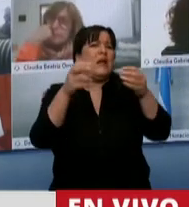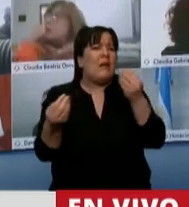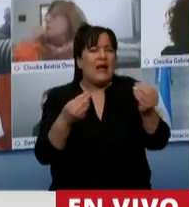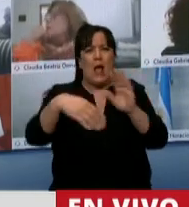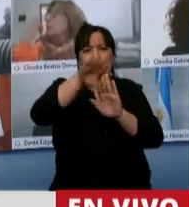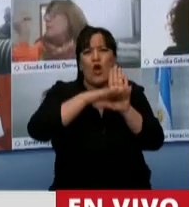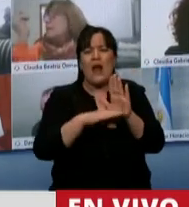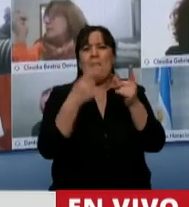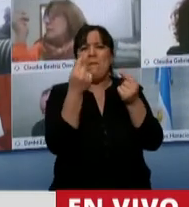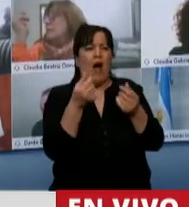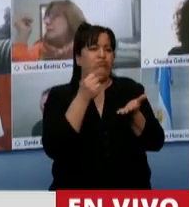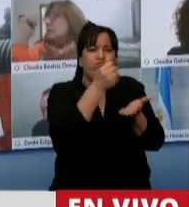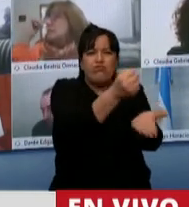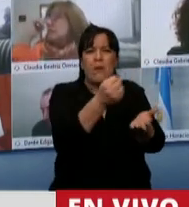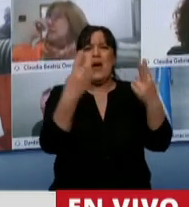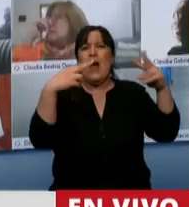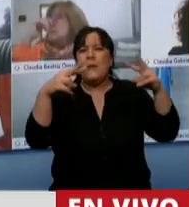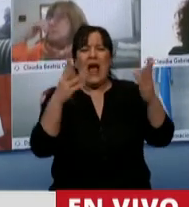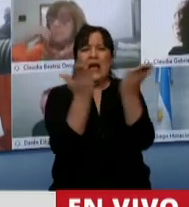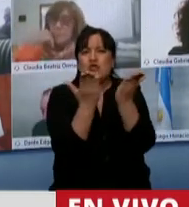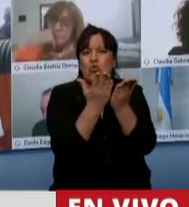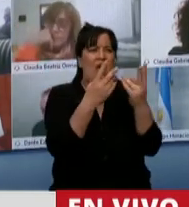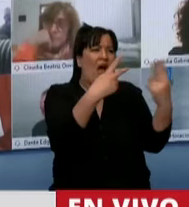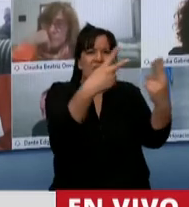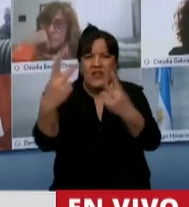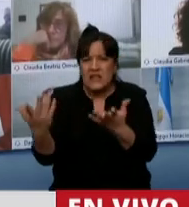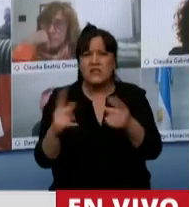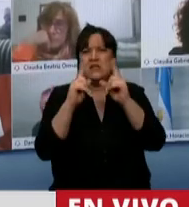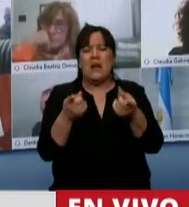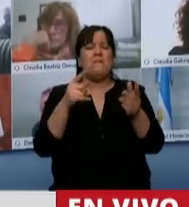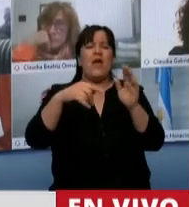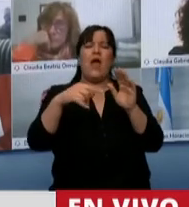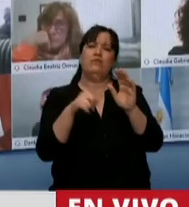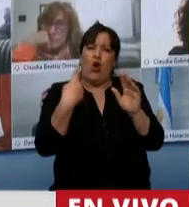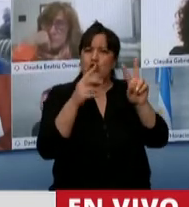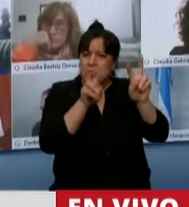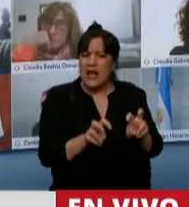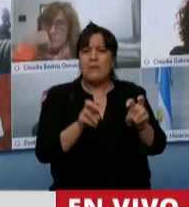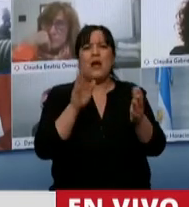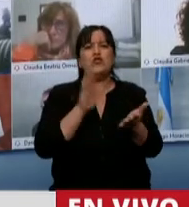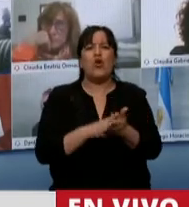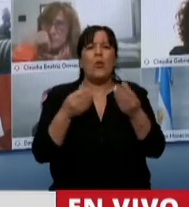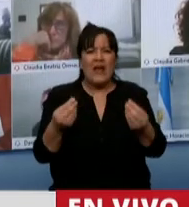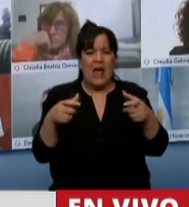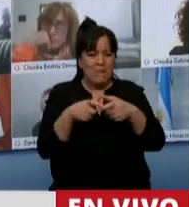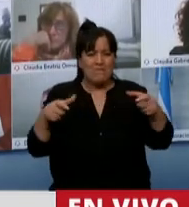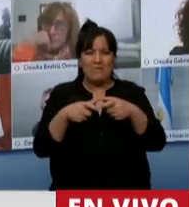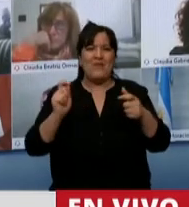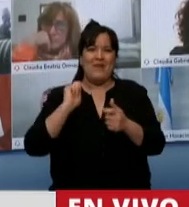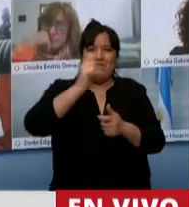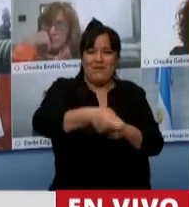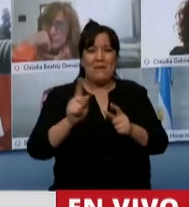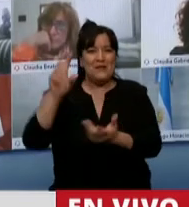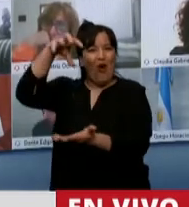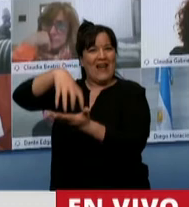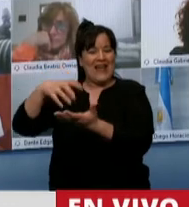un programa de financiamiento para los viajes estudiantiles, todo lo que tiene que ver con la devolución de pasajes por parte de las